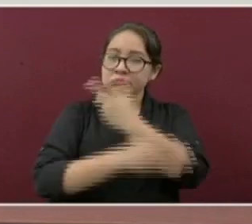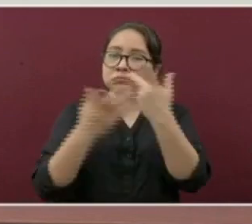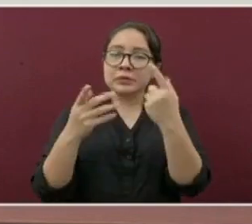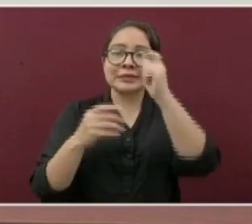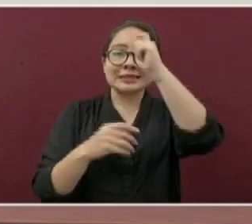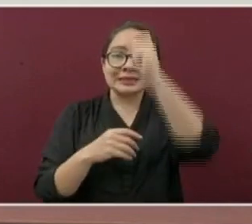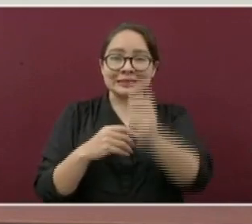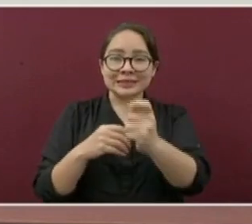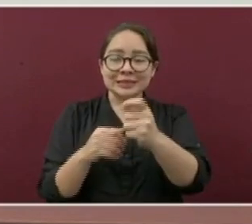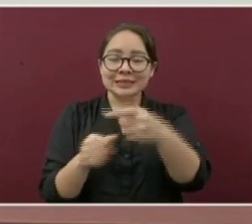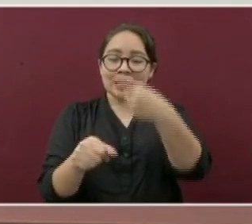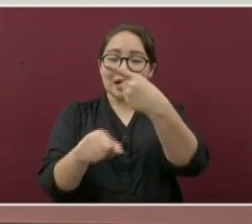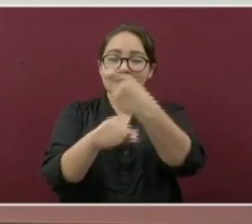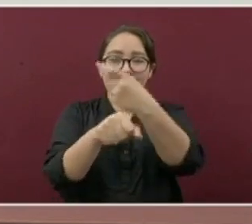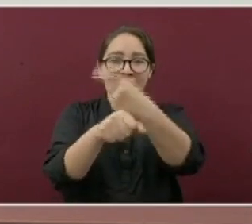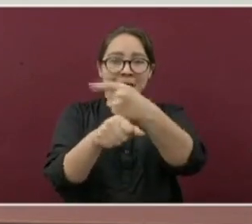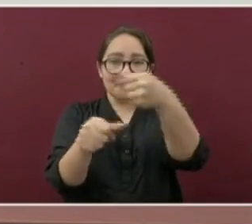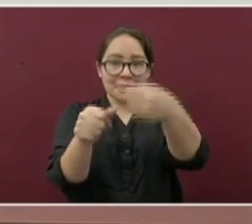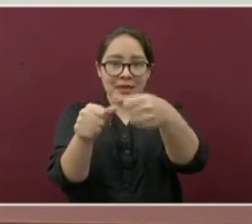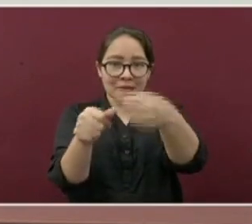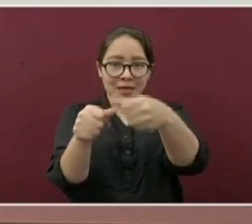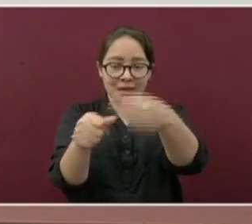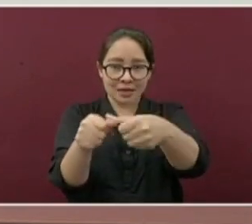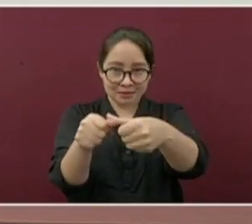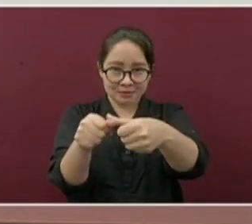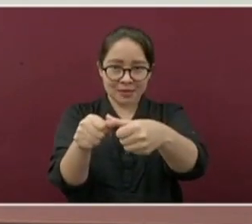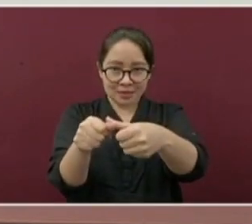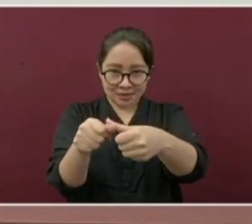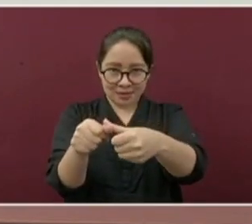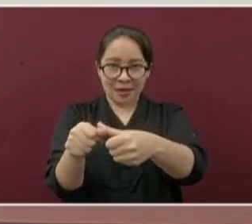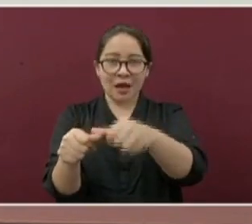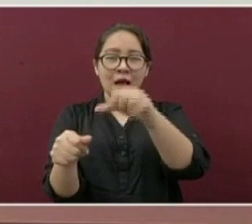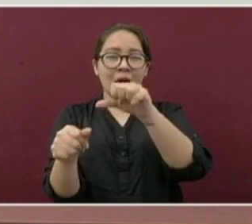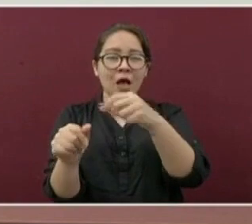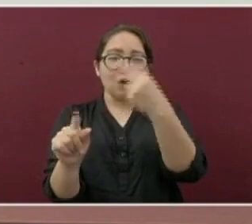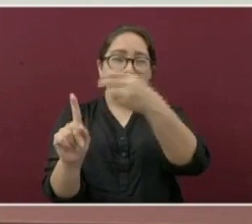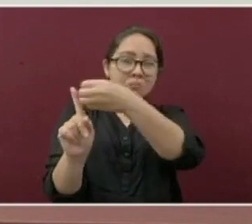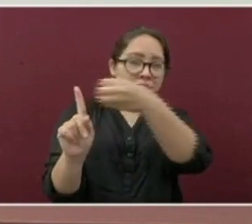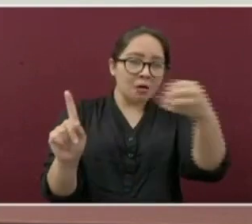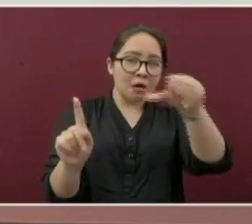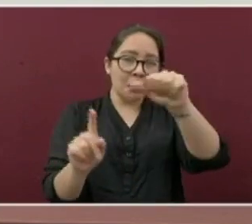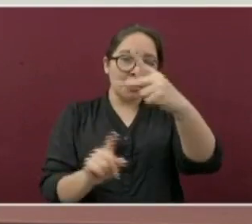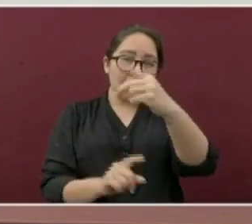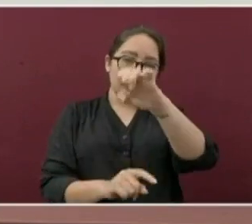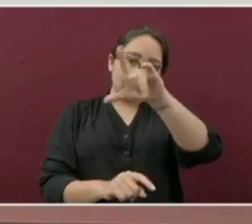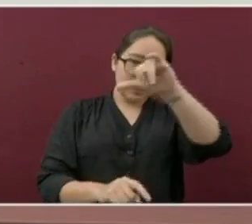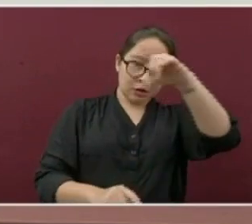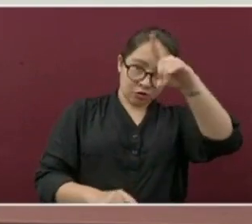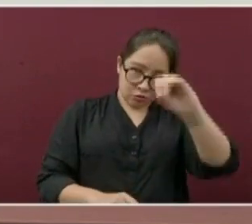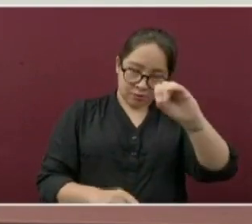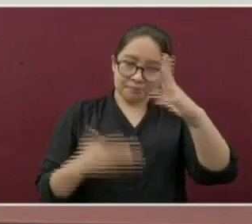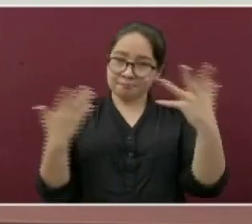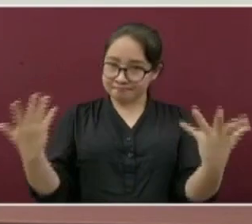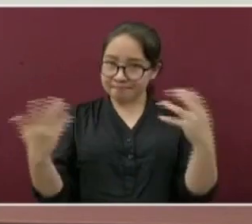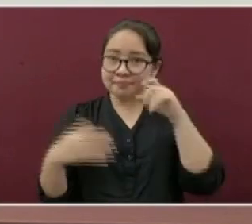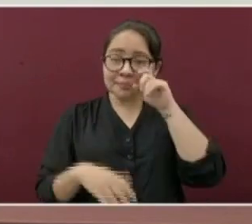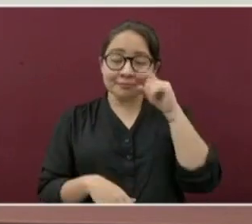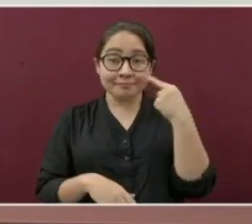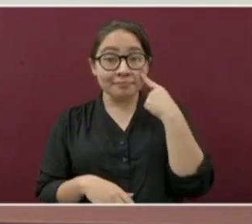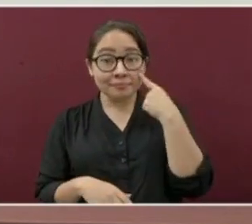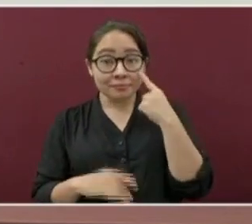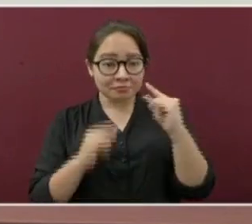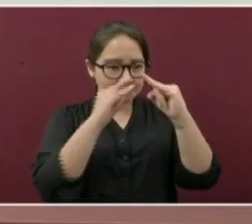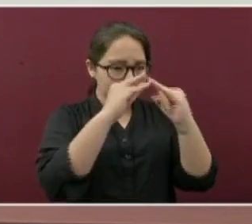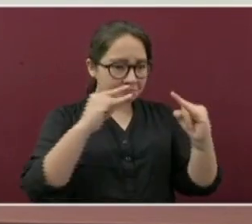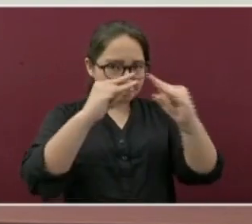primera letra de su primer apellido. Familia veracruzana, les comento, en los puntos de vacunación